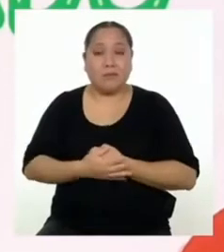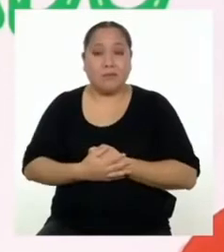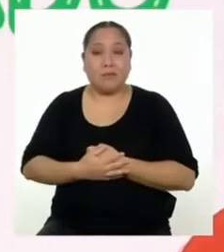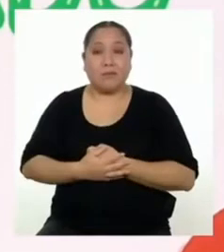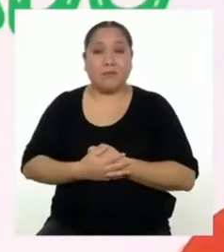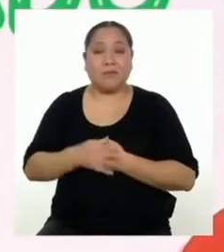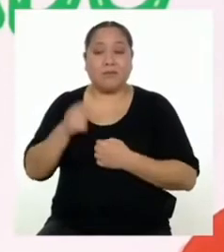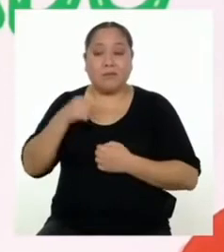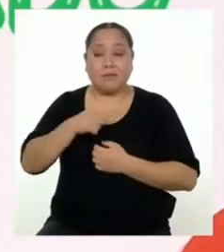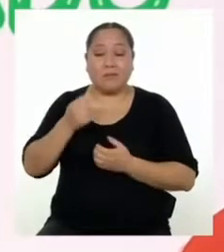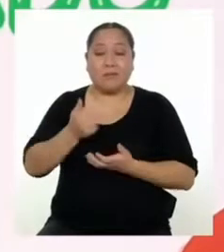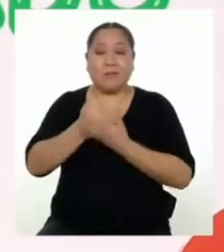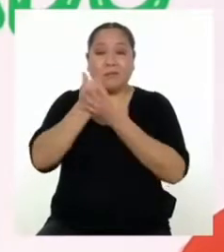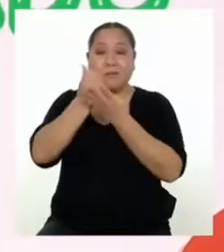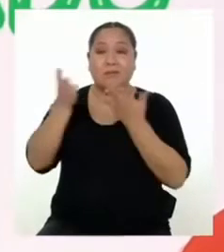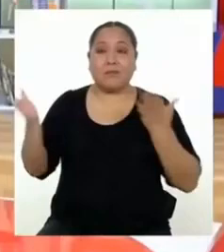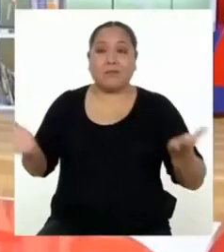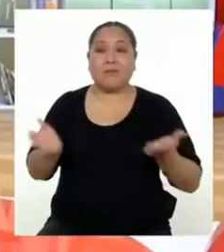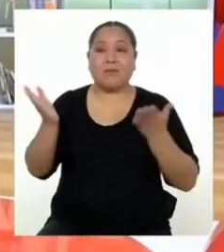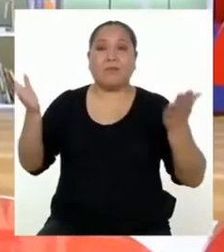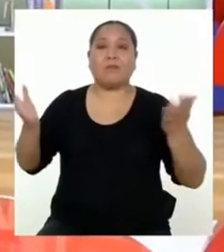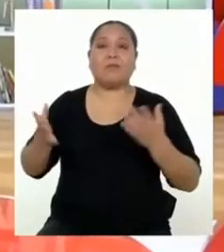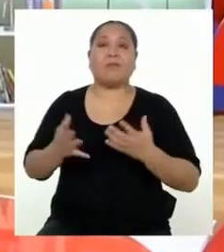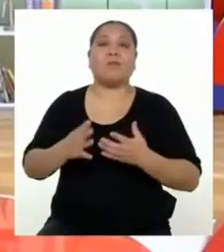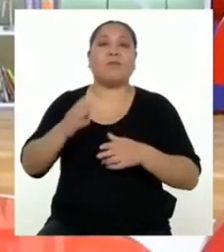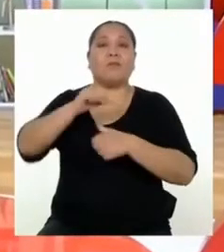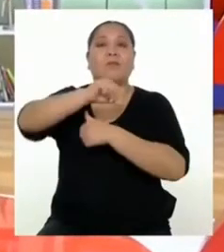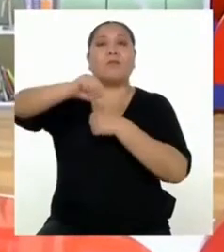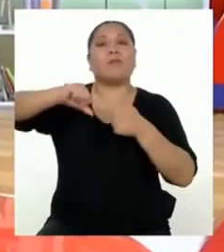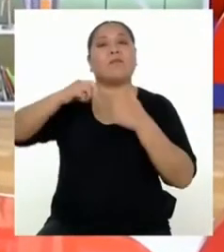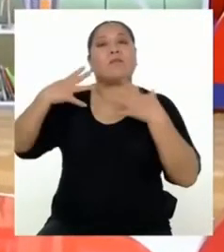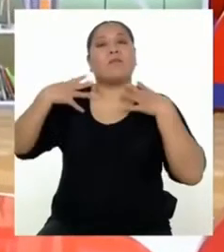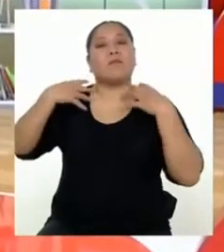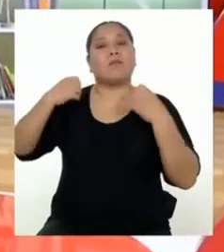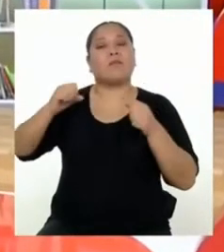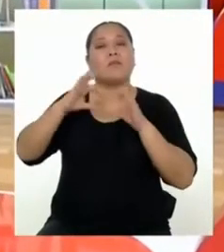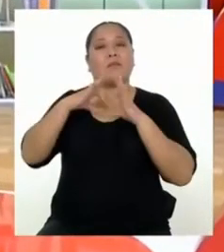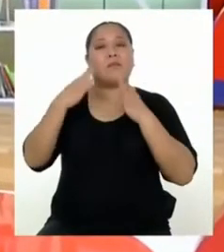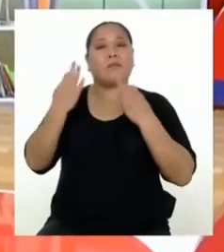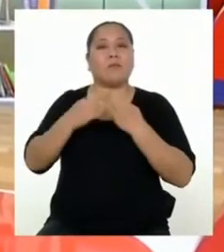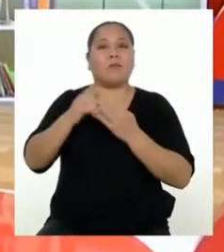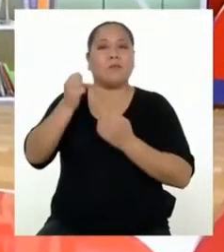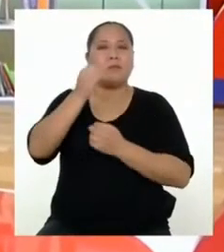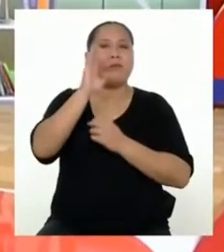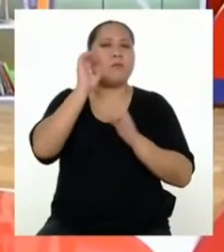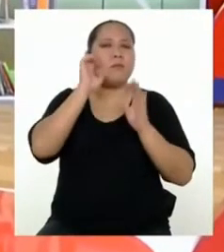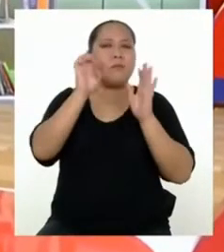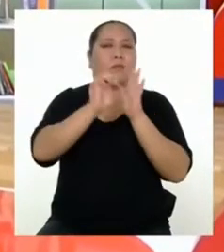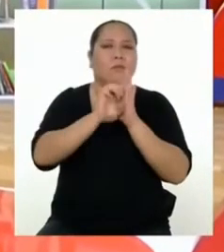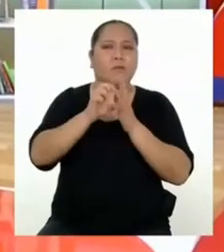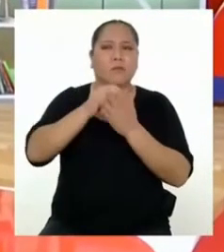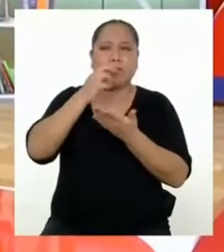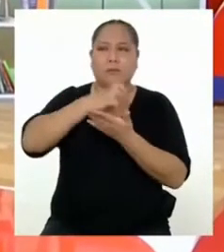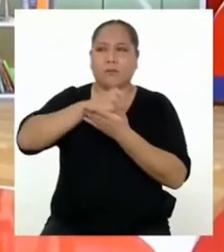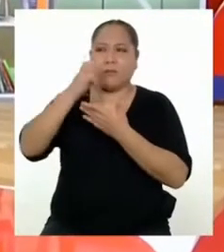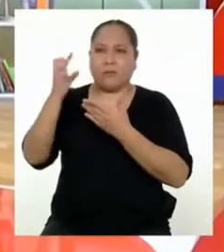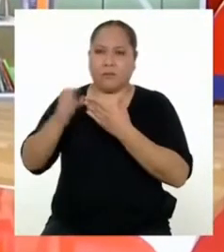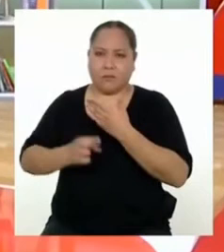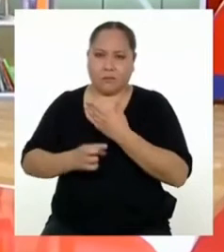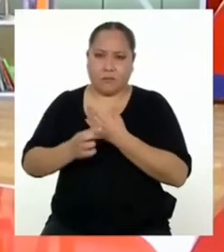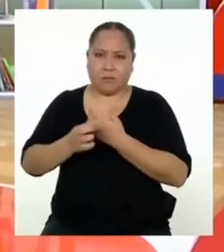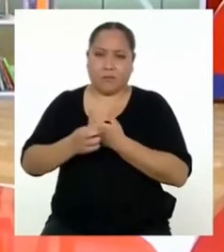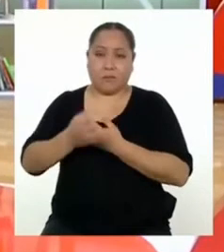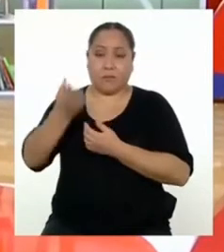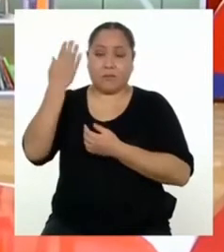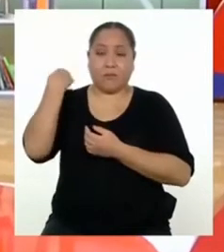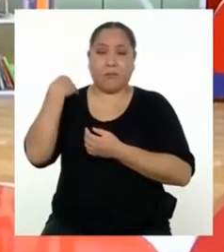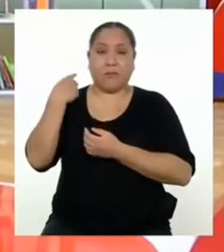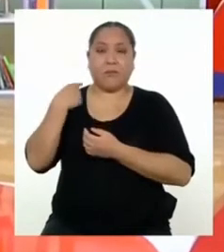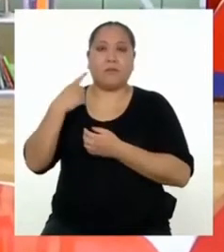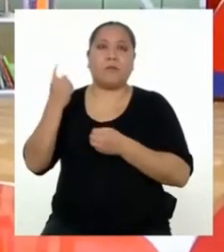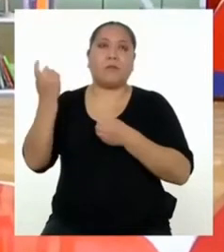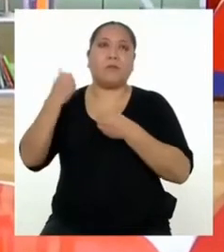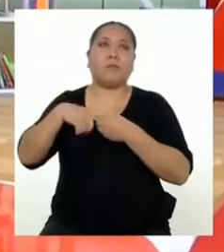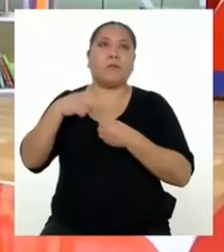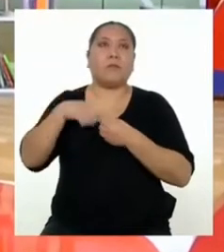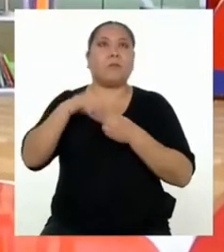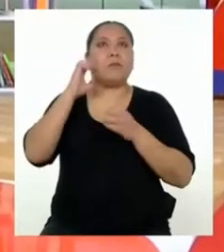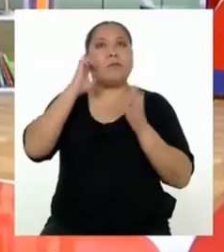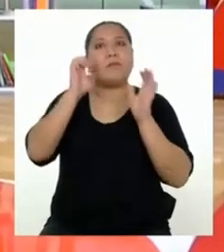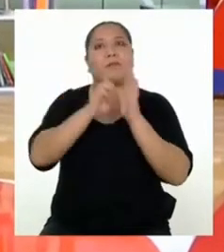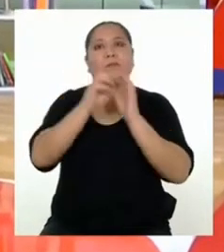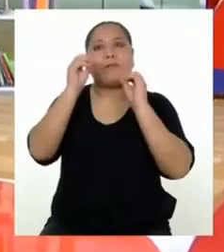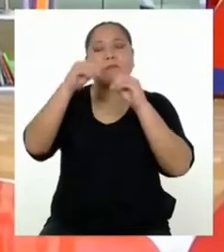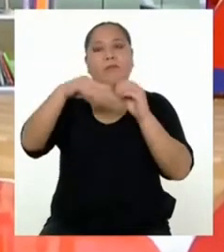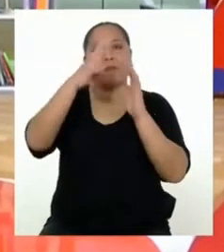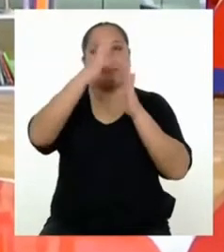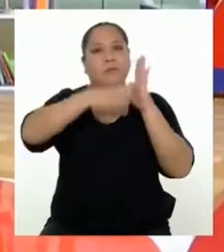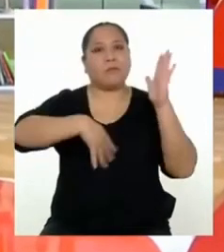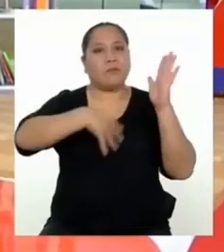convivencia sana con nuestra familia. Algunos ejemplos que vimos en el programa anterior para mejorar esta convivencia incluyen acciones como crear juntos